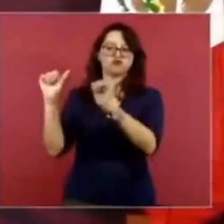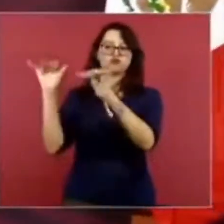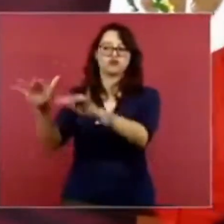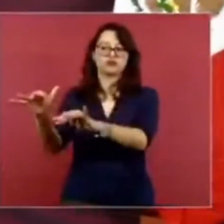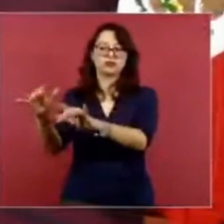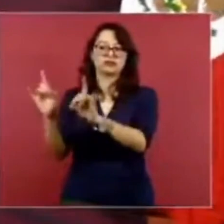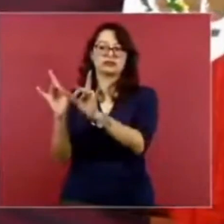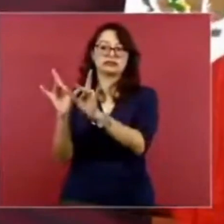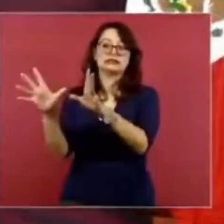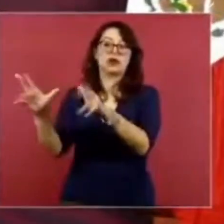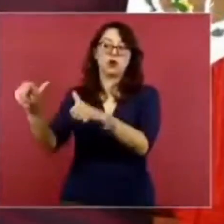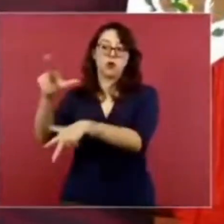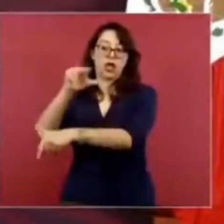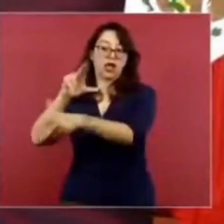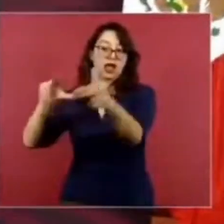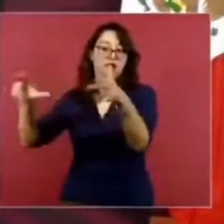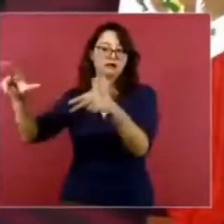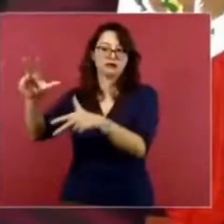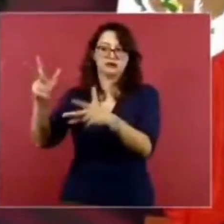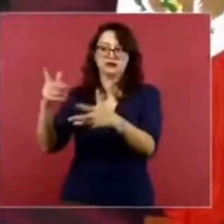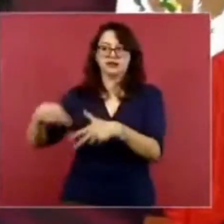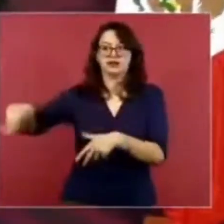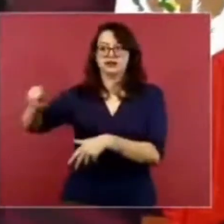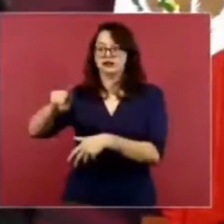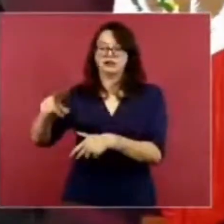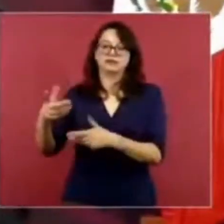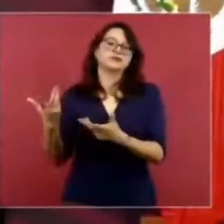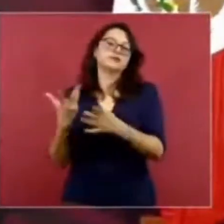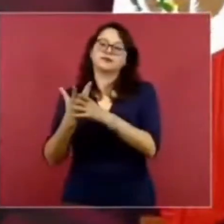Entonces, iban saliendo por la libre